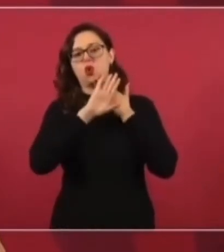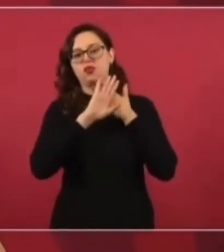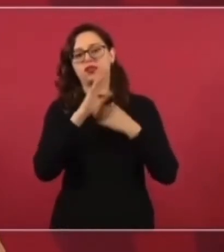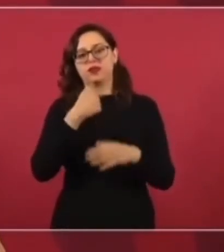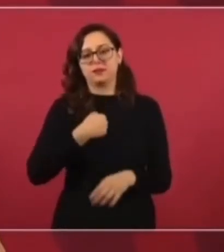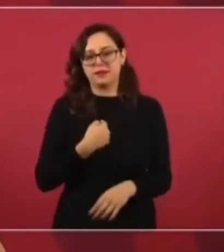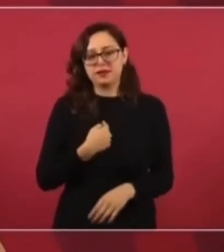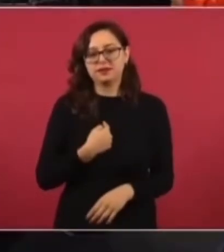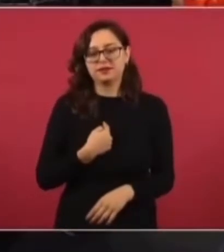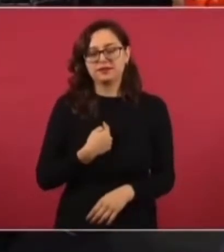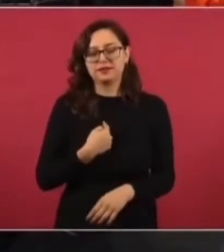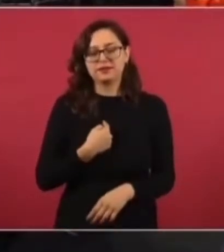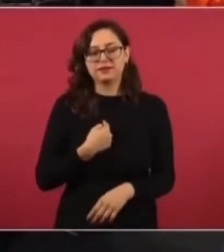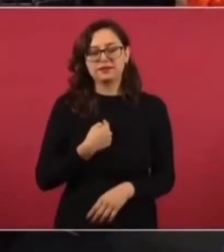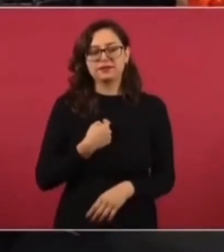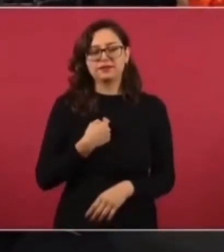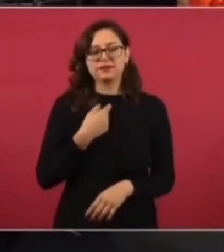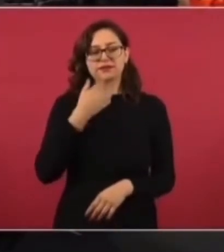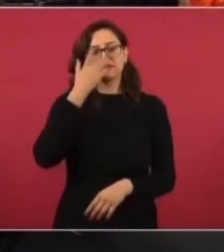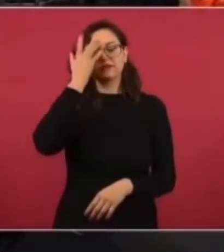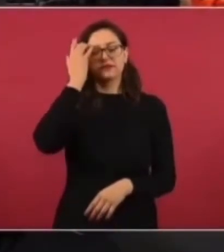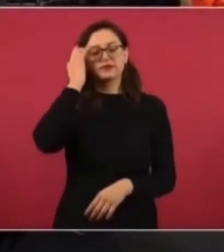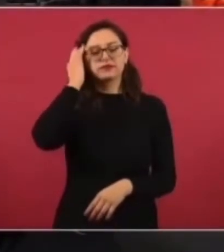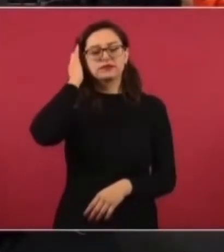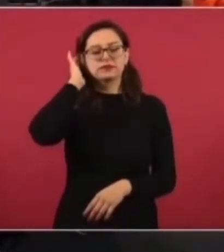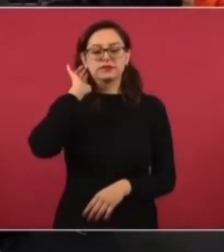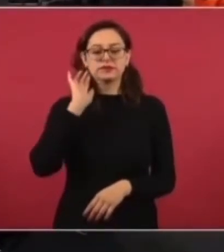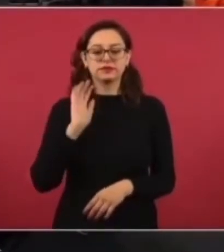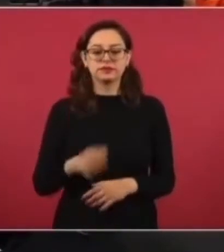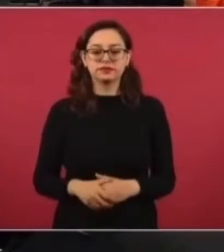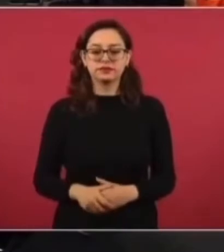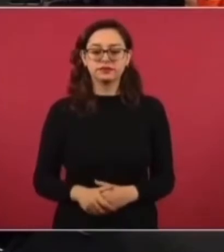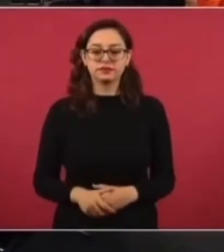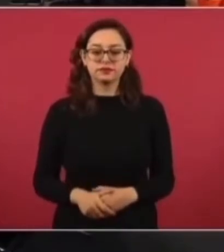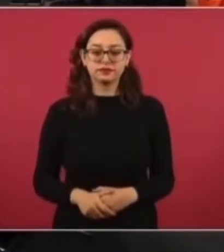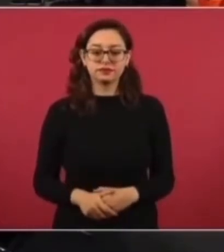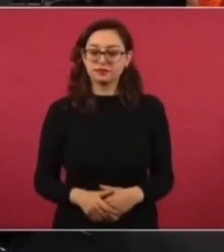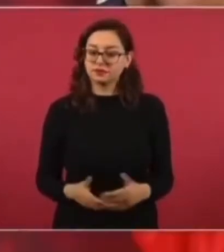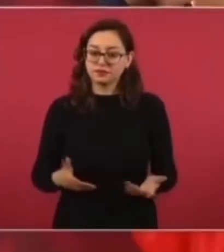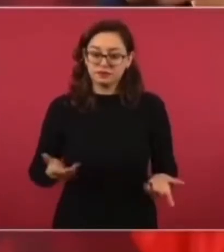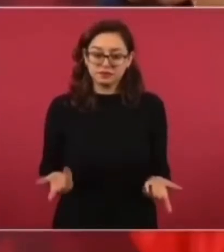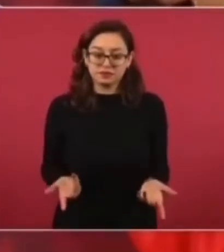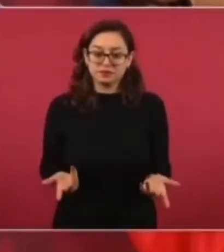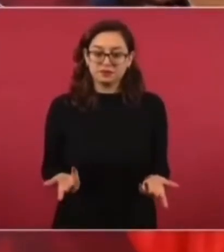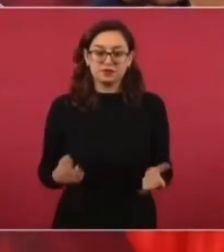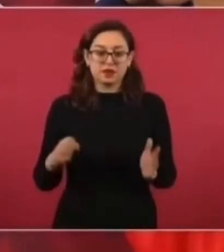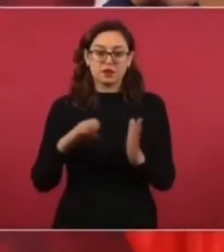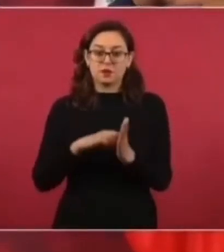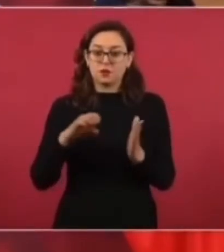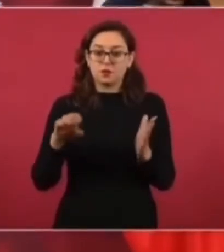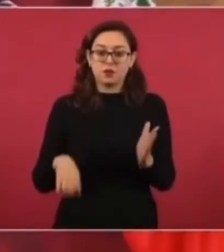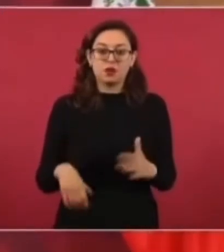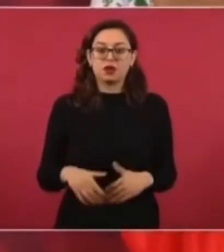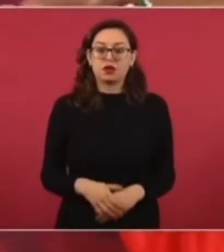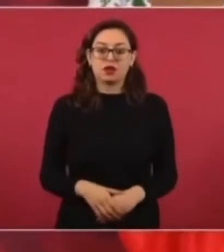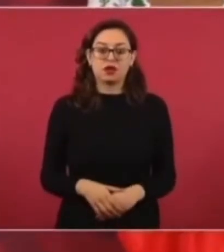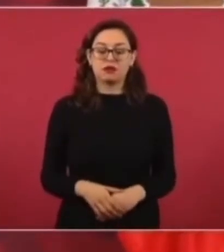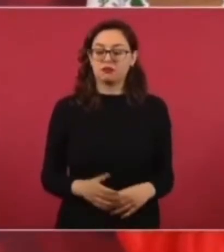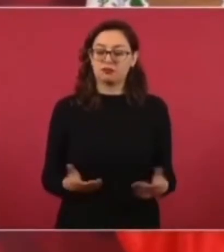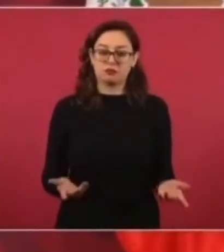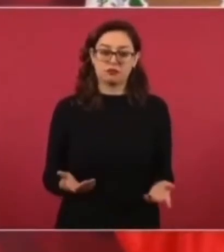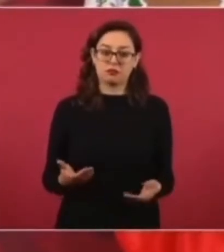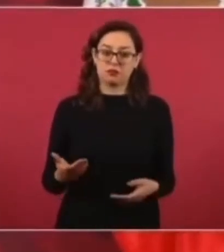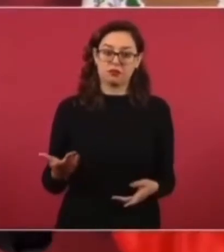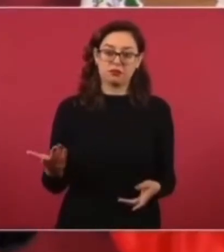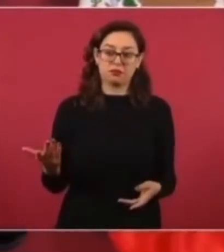El caso más claro es el de los jesuitas asesinados,